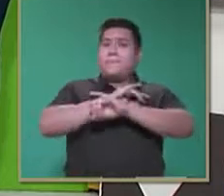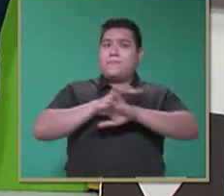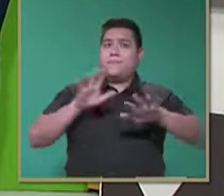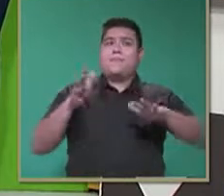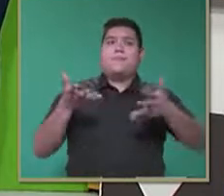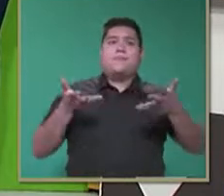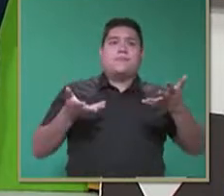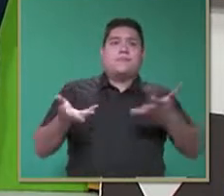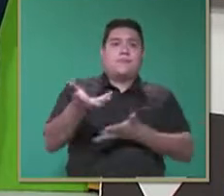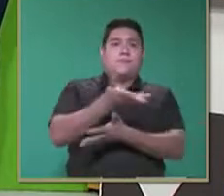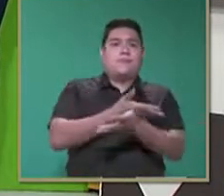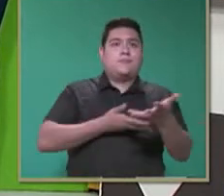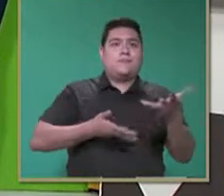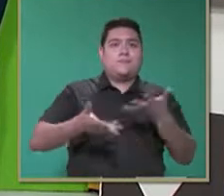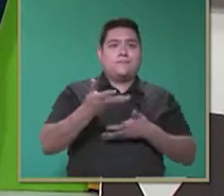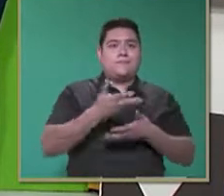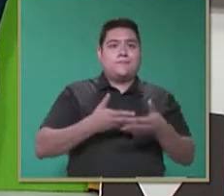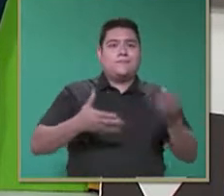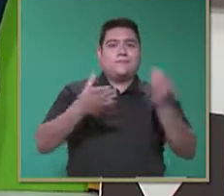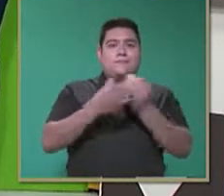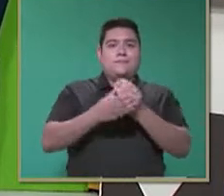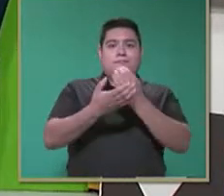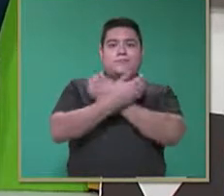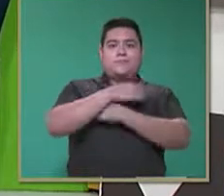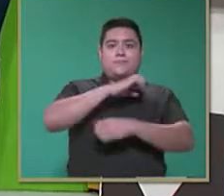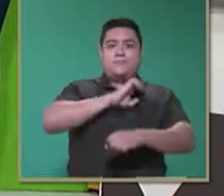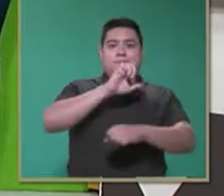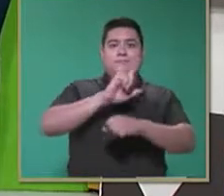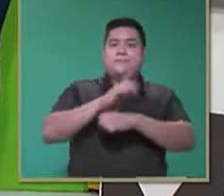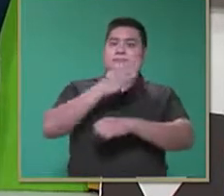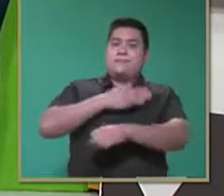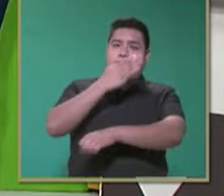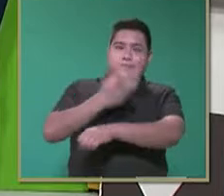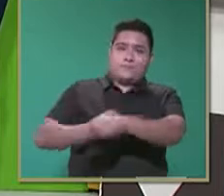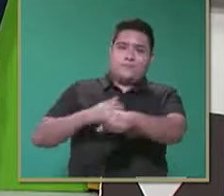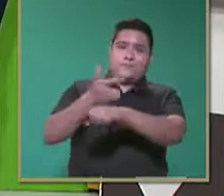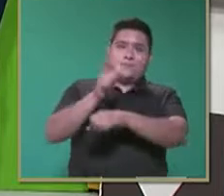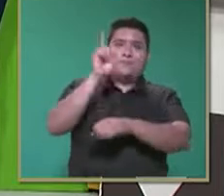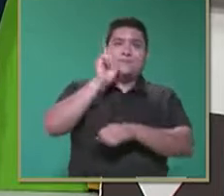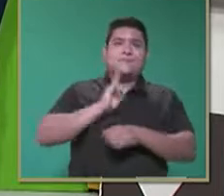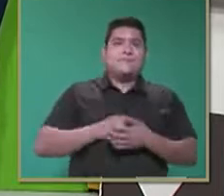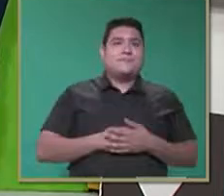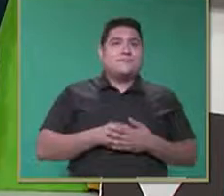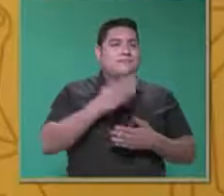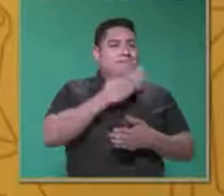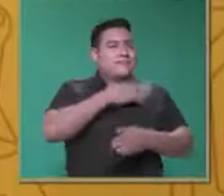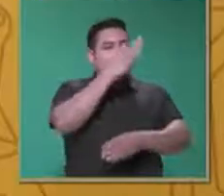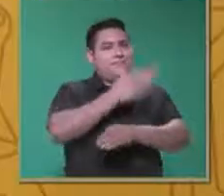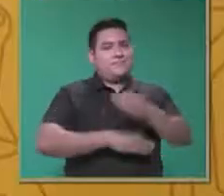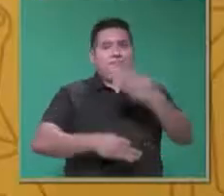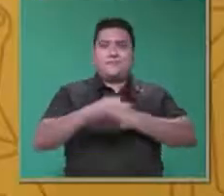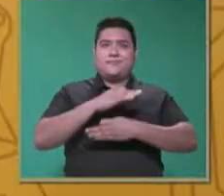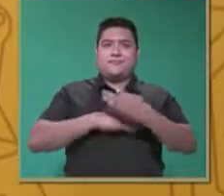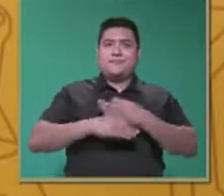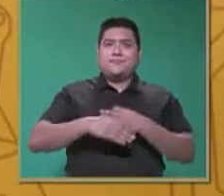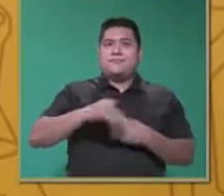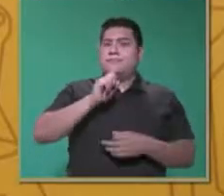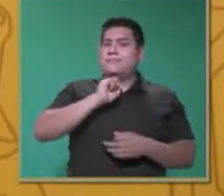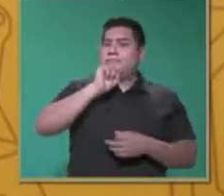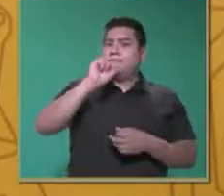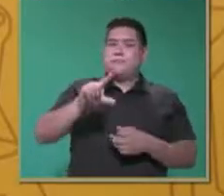en uno de los segmentos de la clase de educación especial. Buenas tardes, licenciada. Buenas tardes a todos. Asimismo,